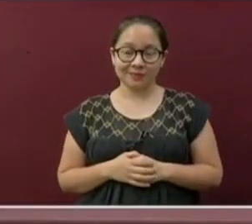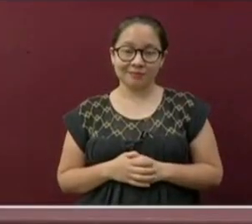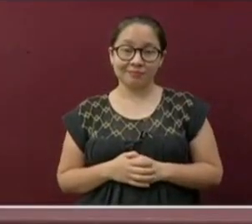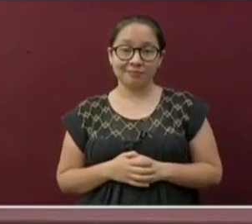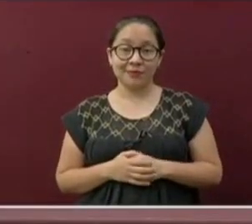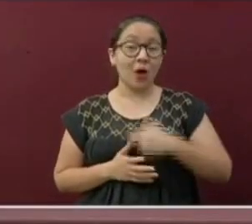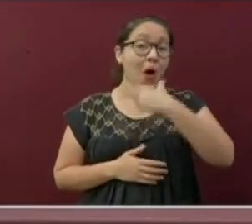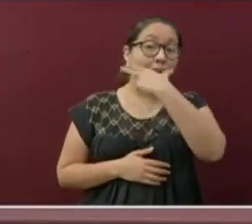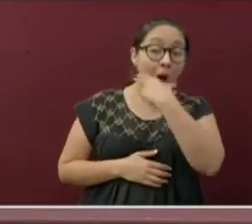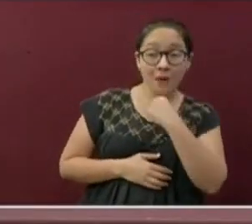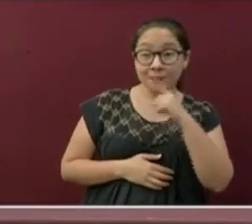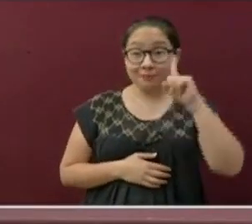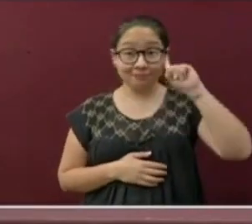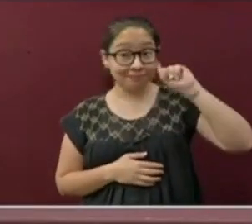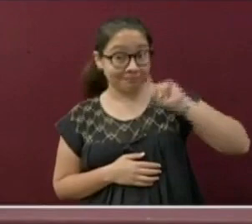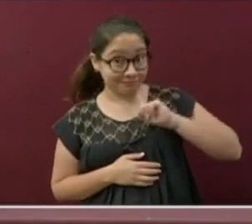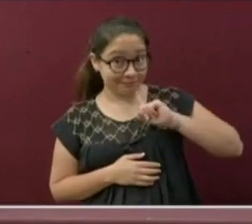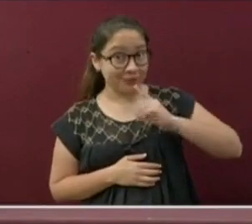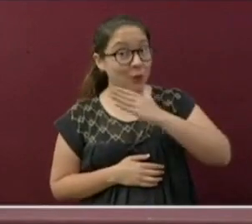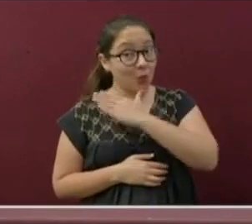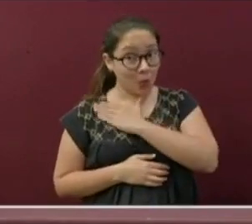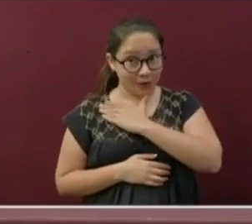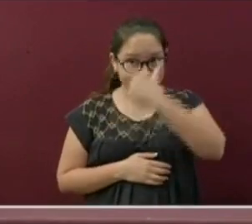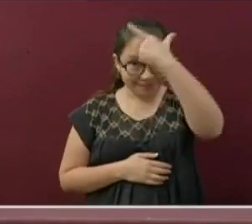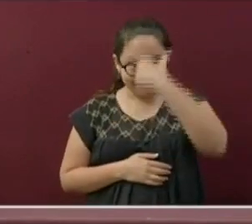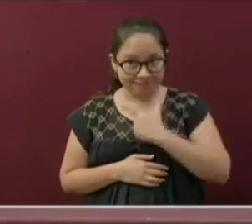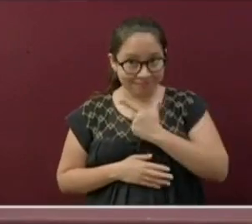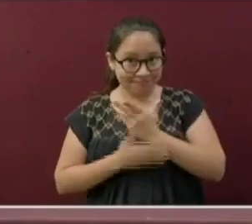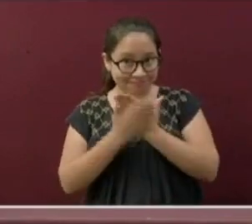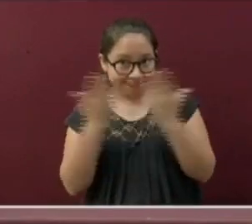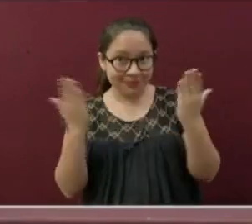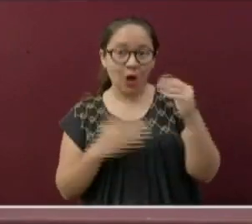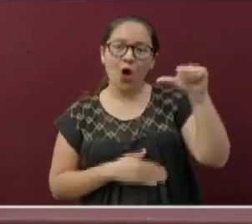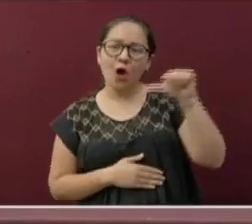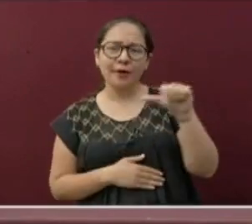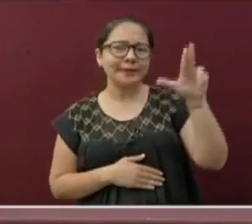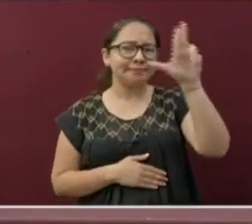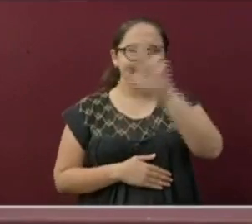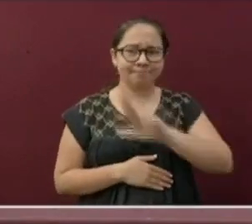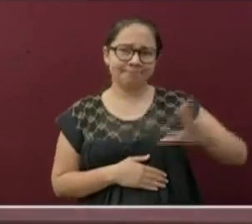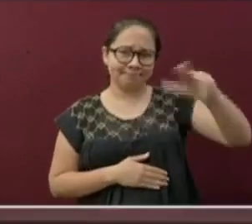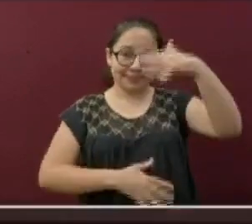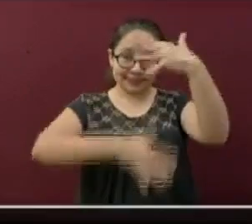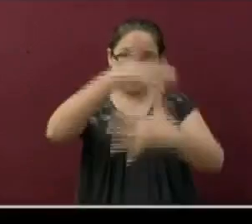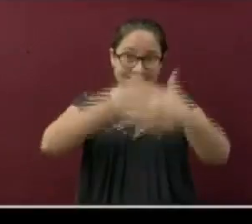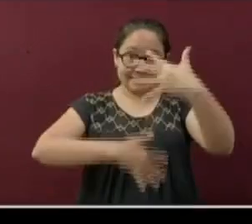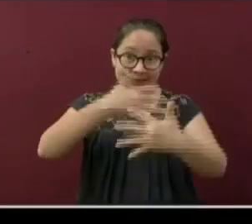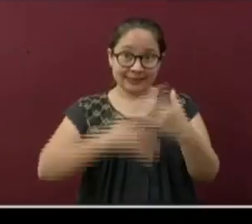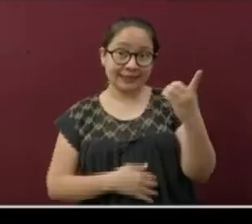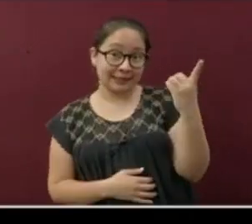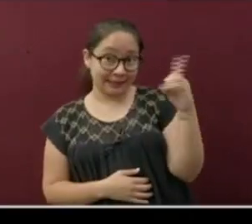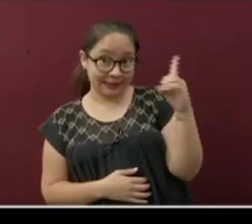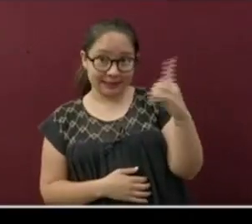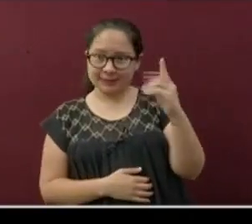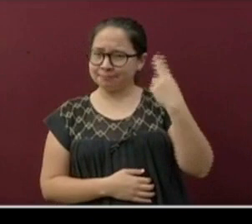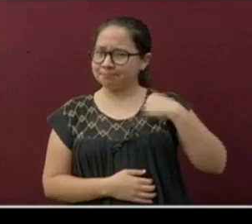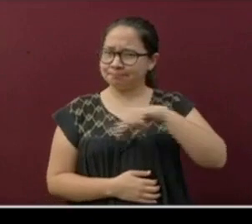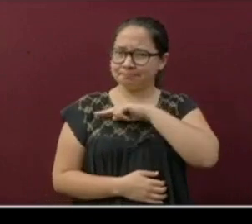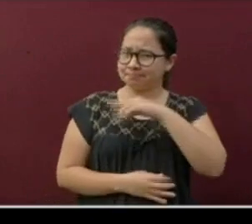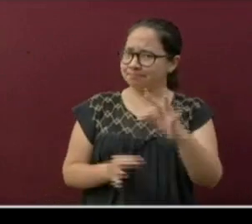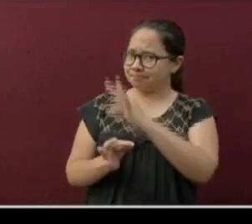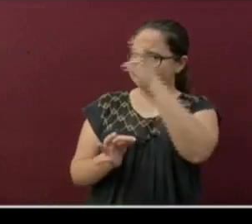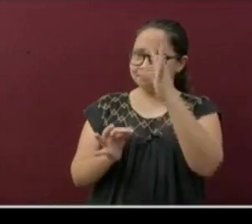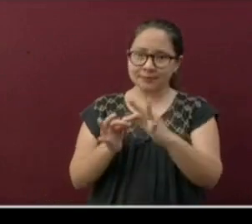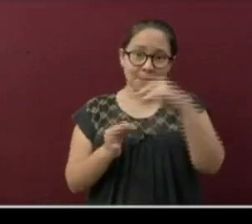Ciudadanas y ciudadanos, muy buenas noches. Es martes 15 de diciembre y ya estamos listos para llevar